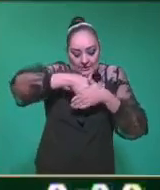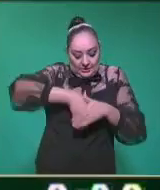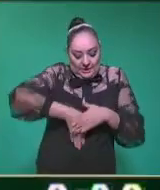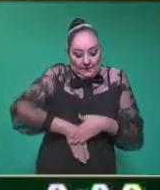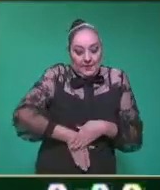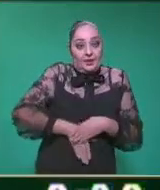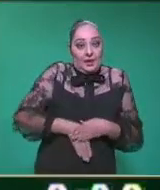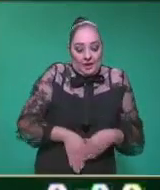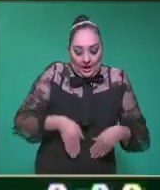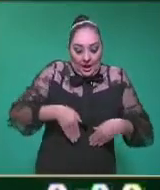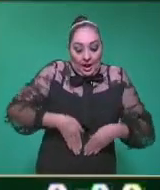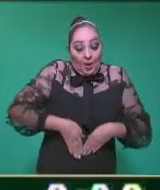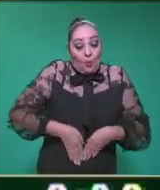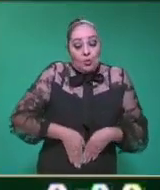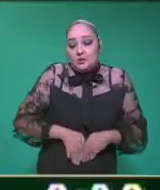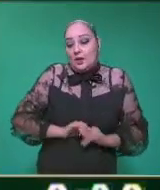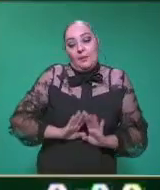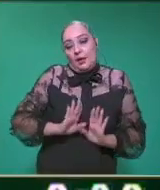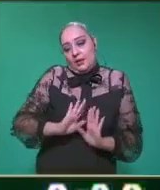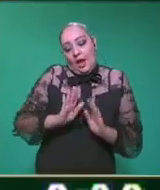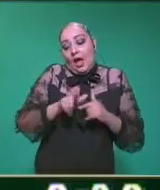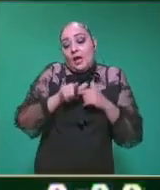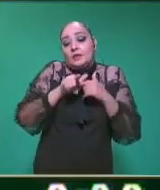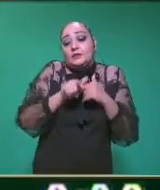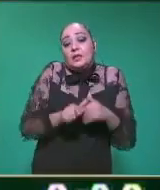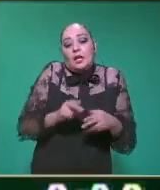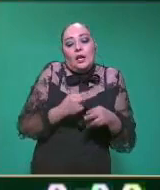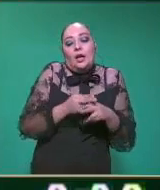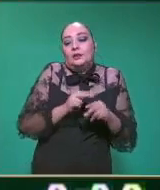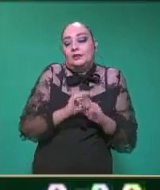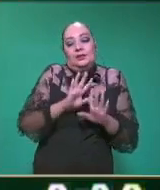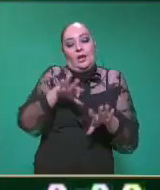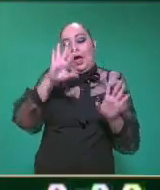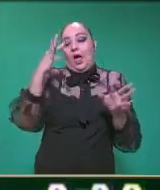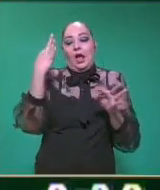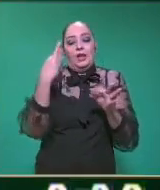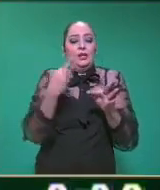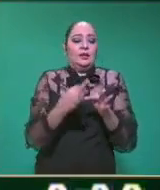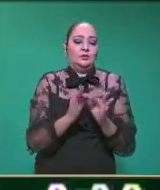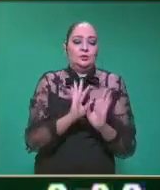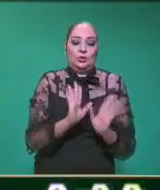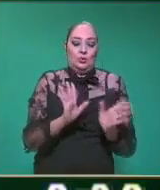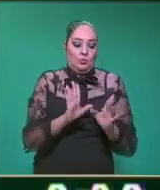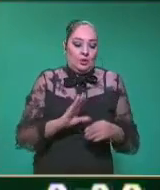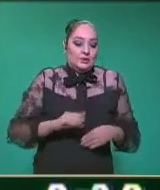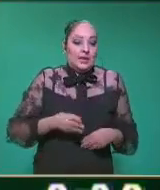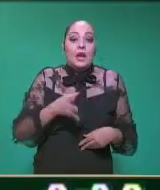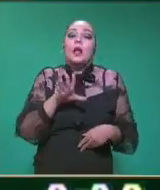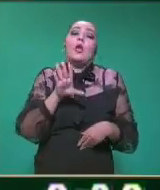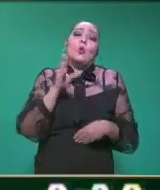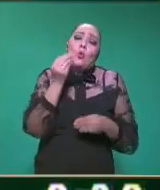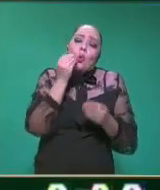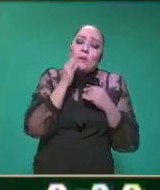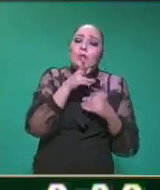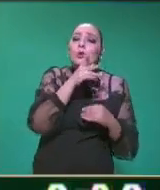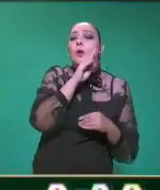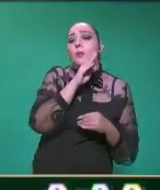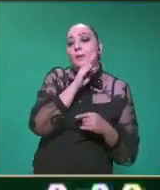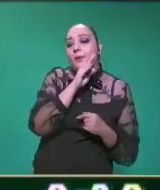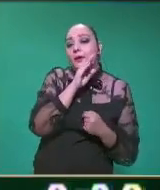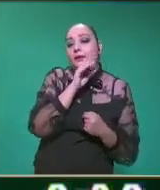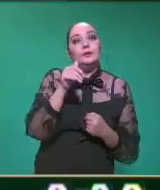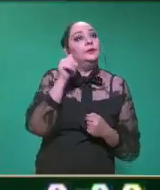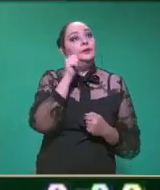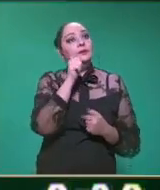ahí terminan su periodo de crecimiento pegados a las tetillas de la madre. Las mamas tlacuaches